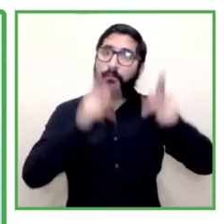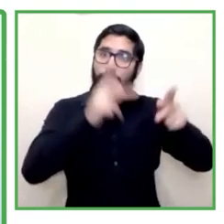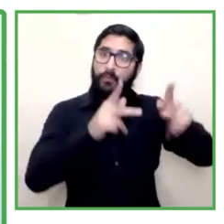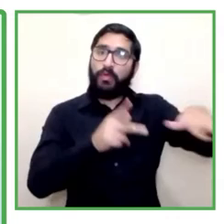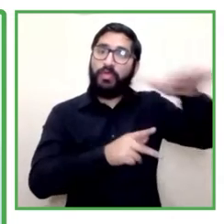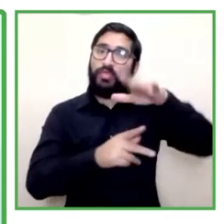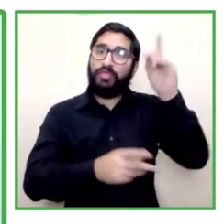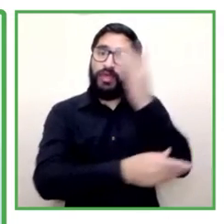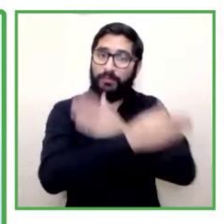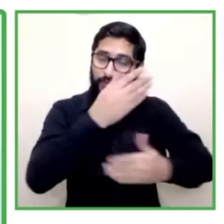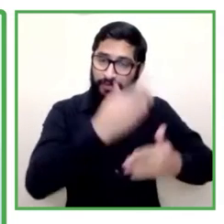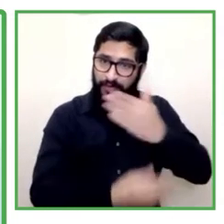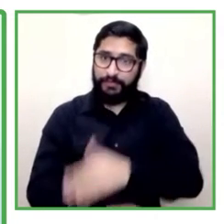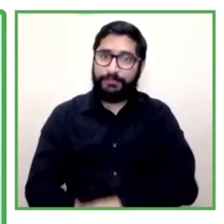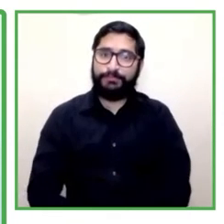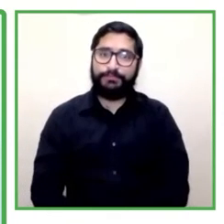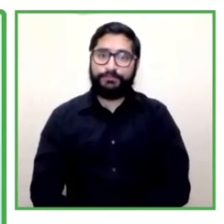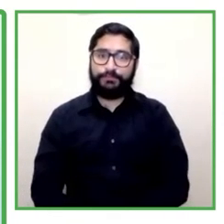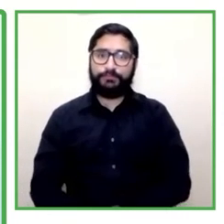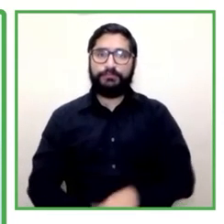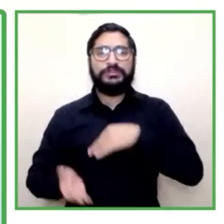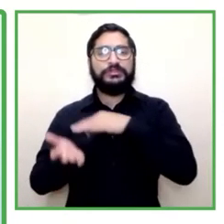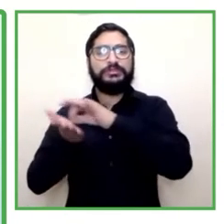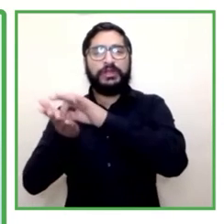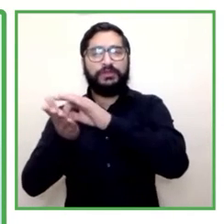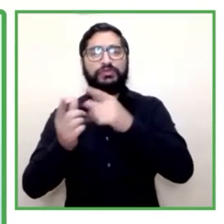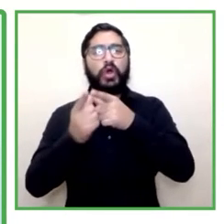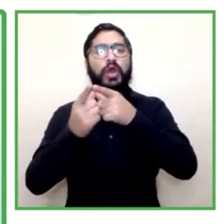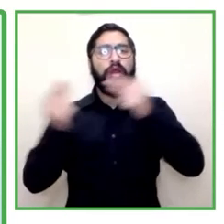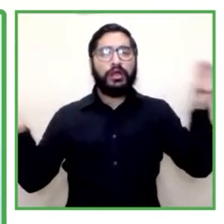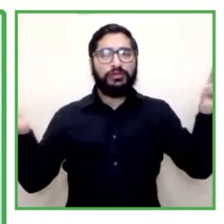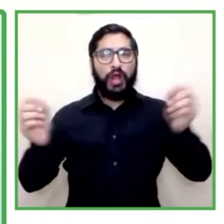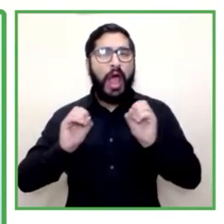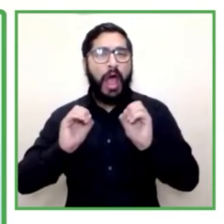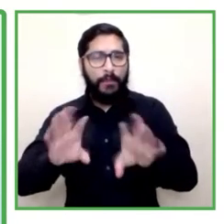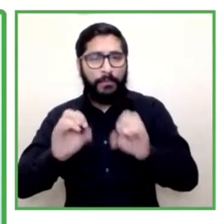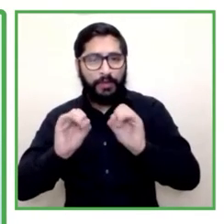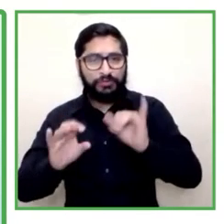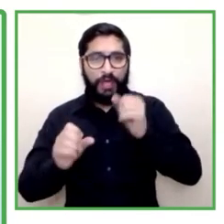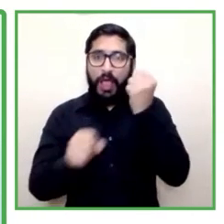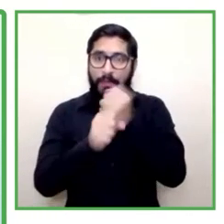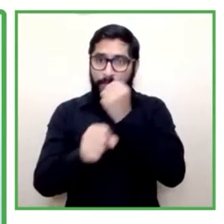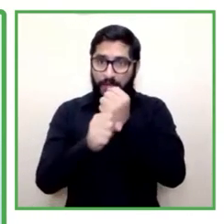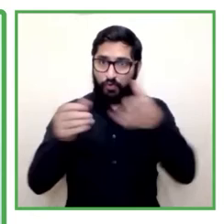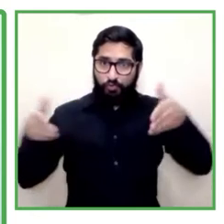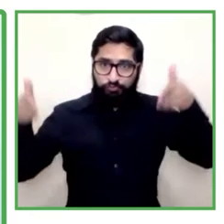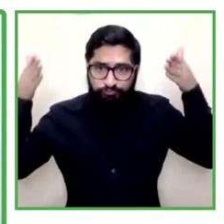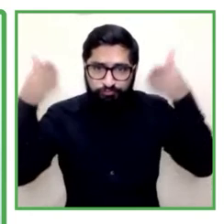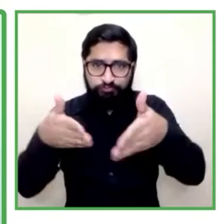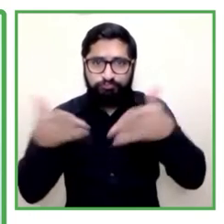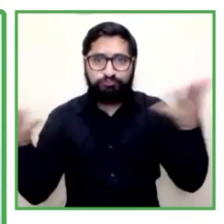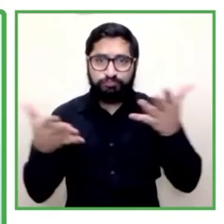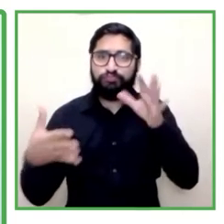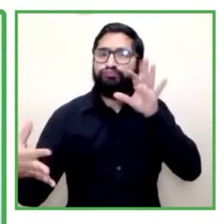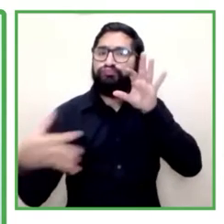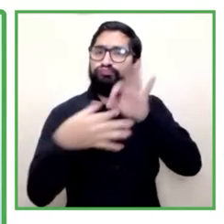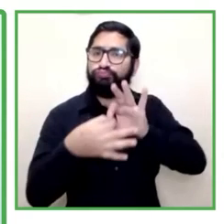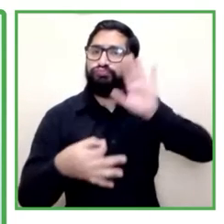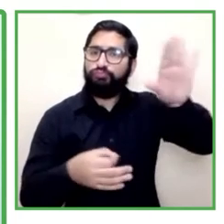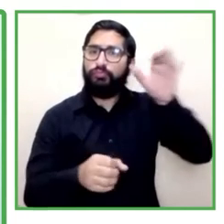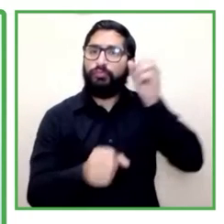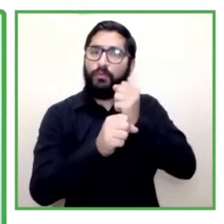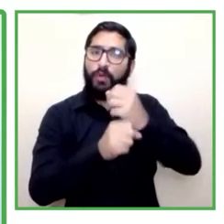Nacional de Capacitación y Empleo, que es un servicio dependiente del Ministerio del Trabajo y Previsión Social que funciona de forma descentralizada y con